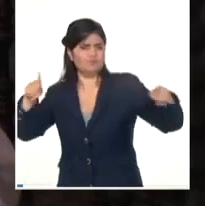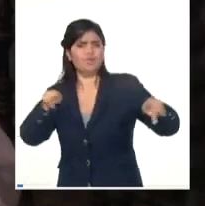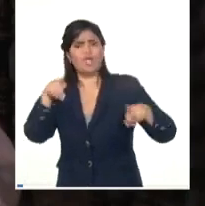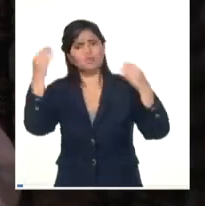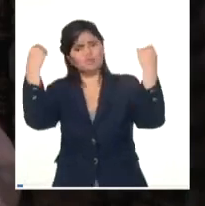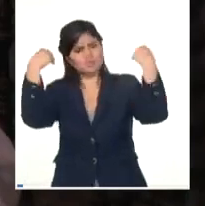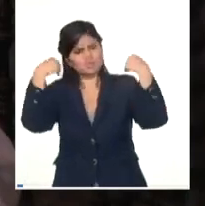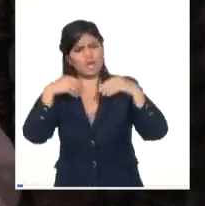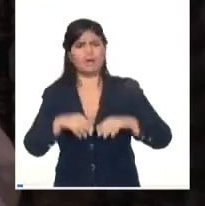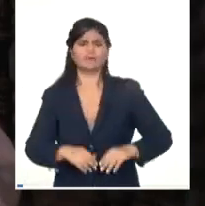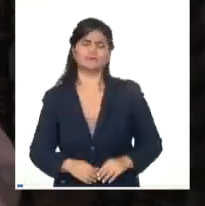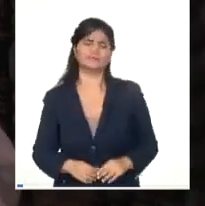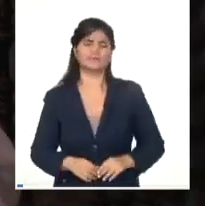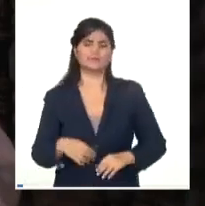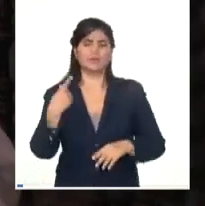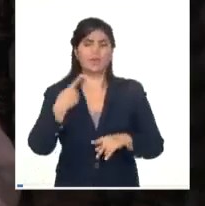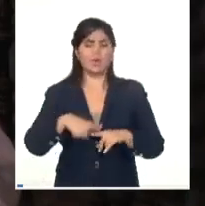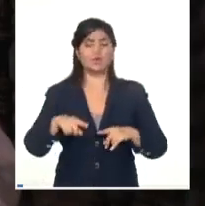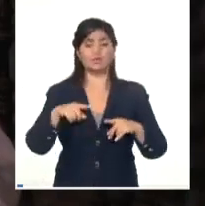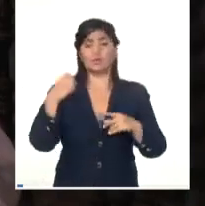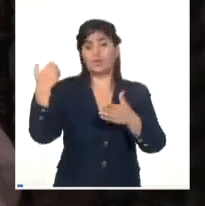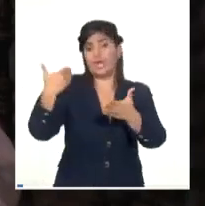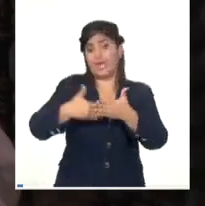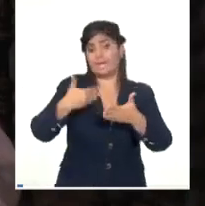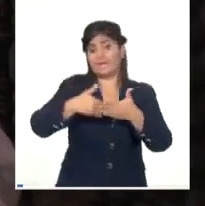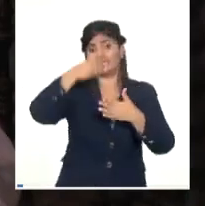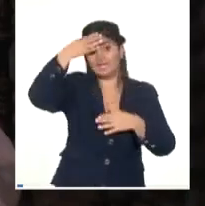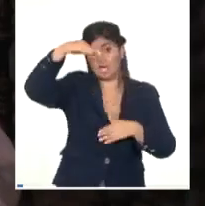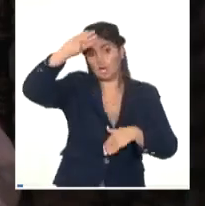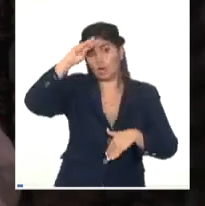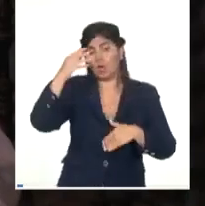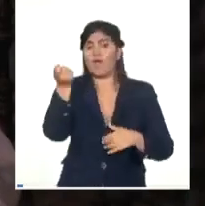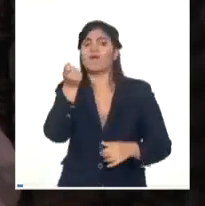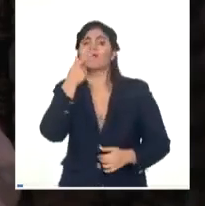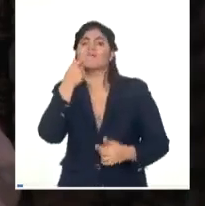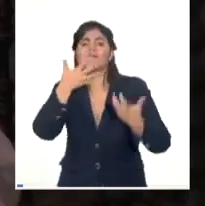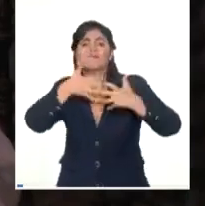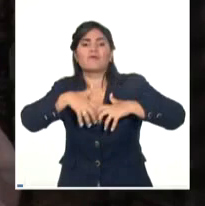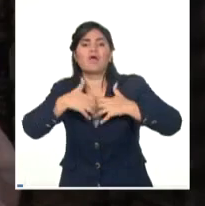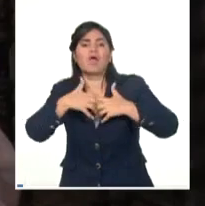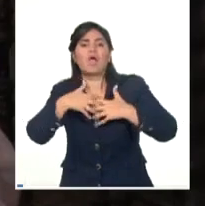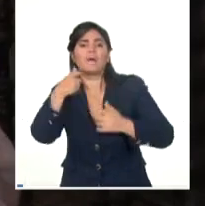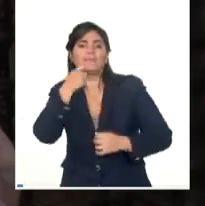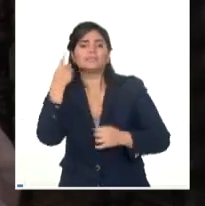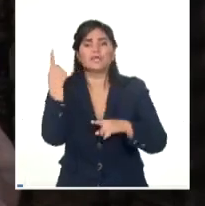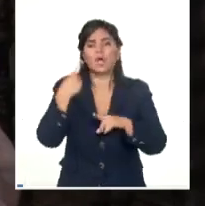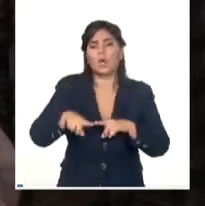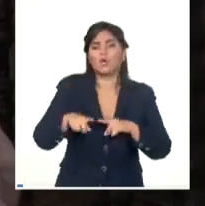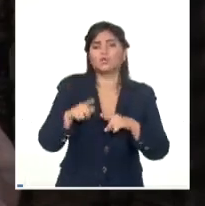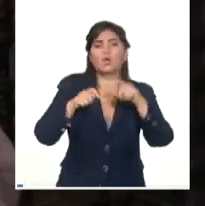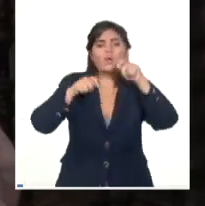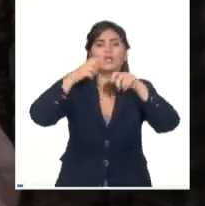Y hay otra parte de la industria cubana, la biofarmacéutica, la neurociencia,